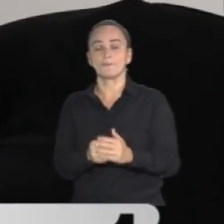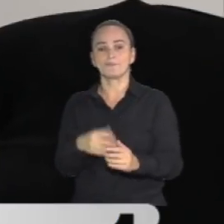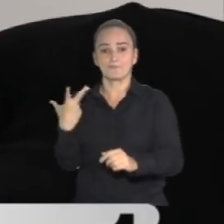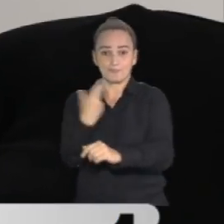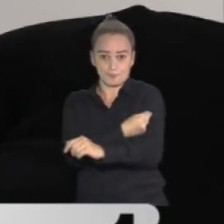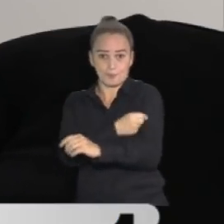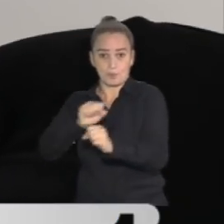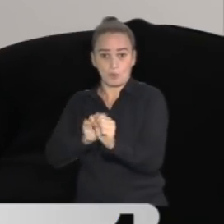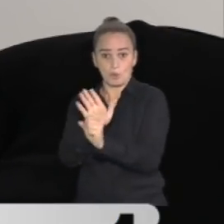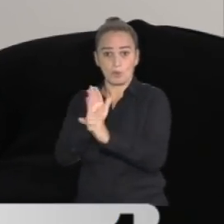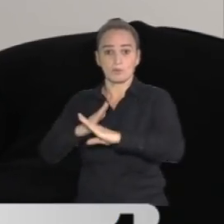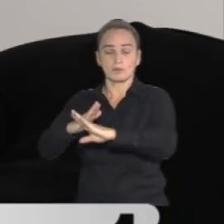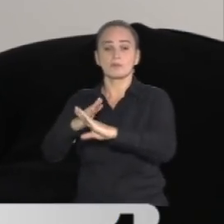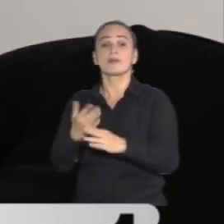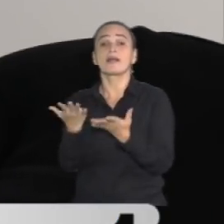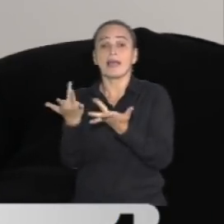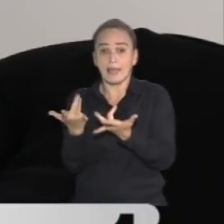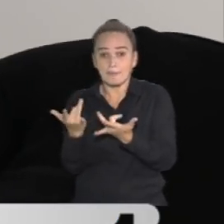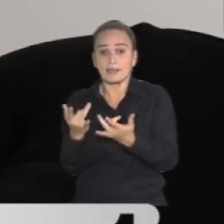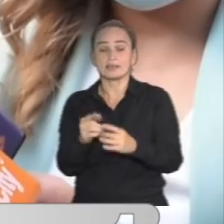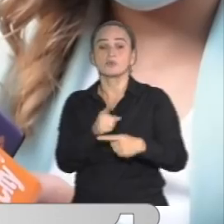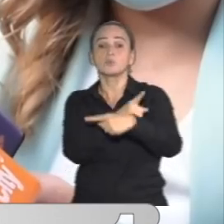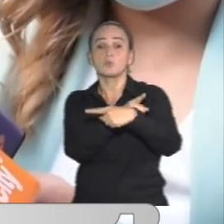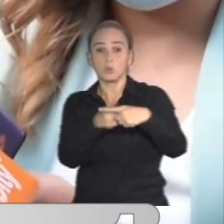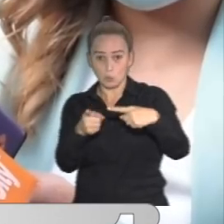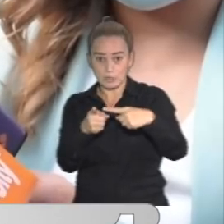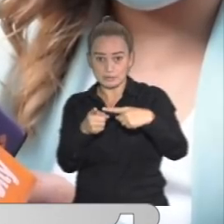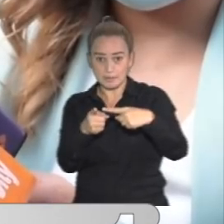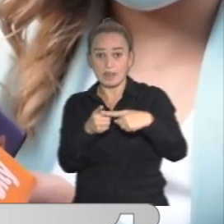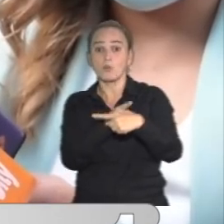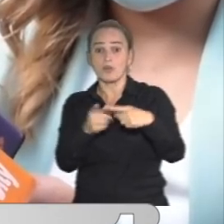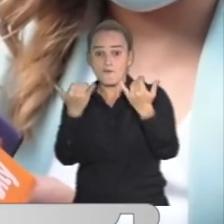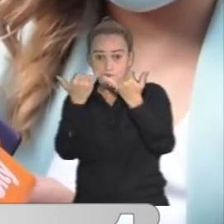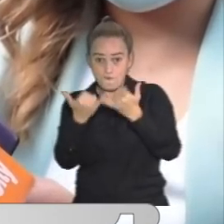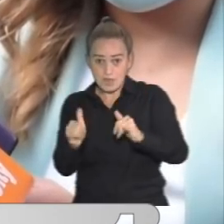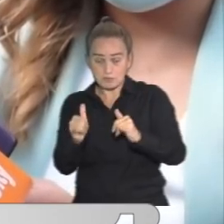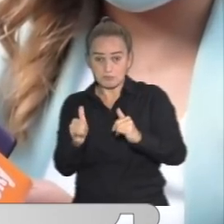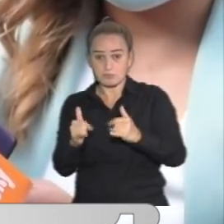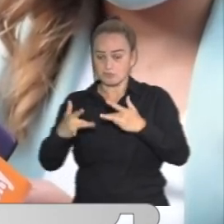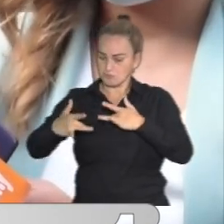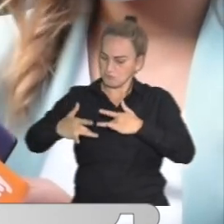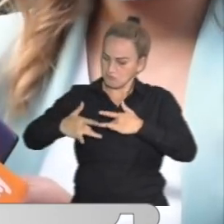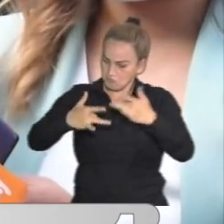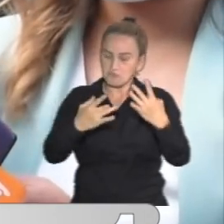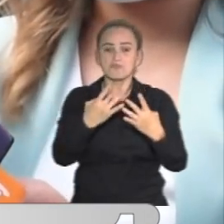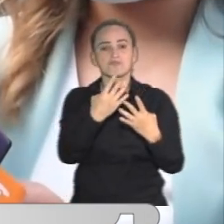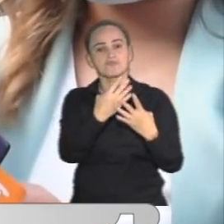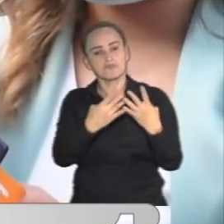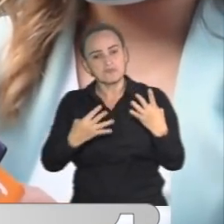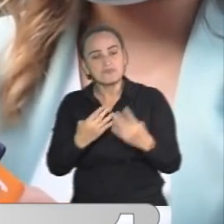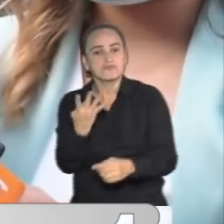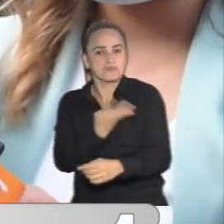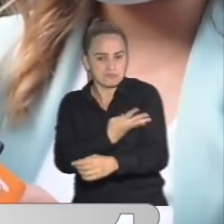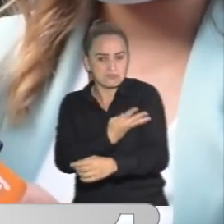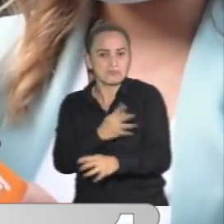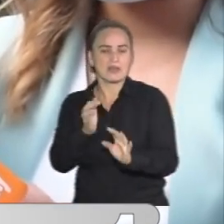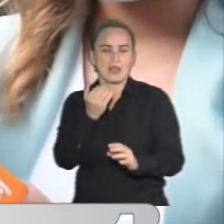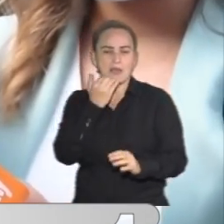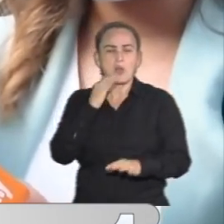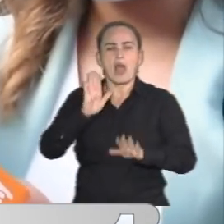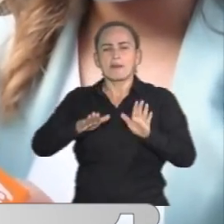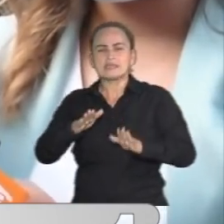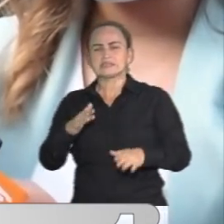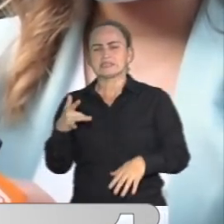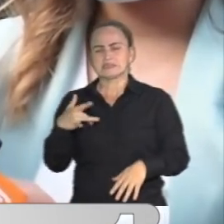el COVID-19. Deben esperar siete días para donar sangre, ¿sí? Y después de la desaparición total de los síntomas. A veces